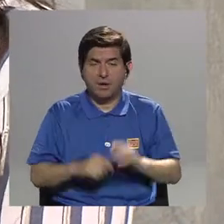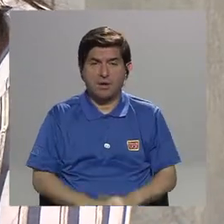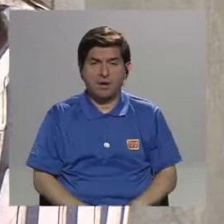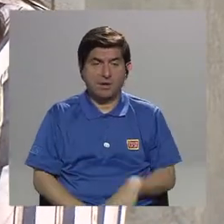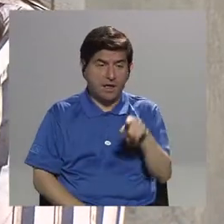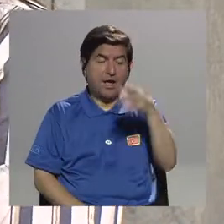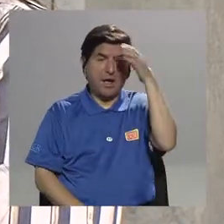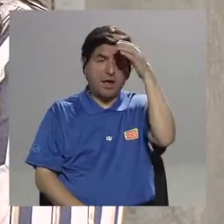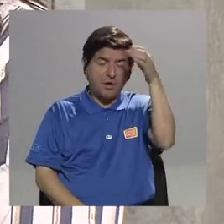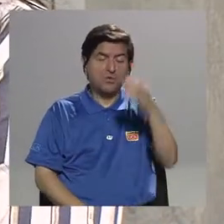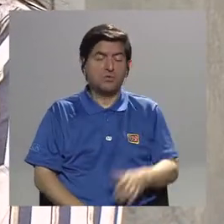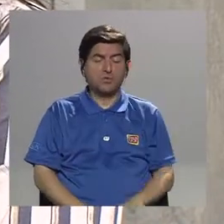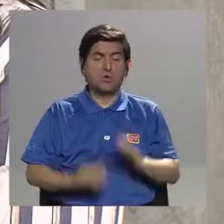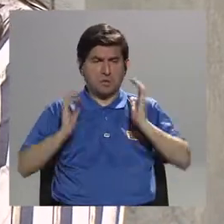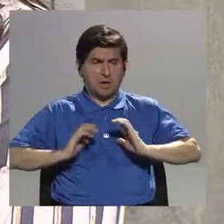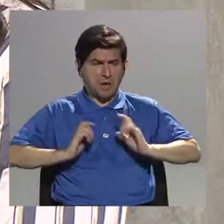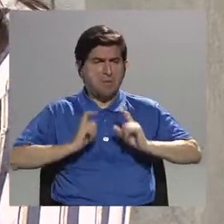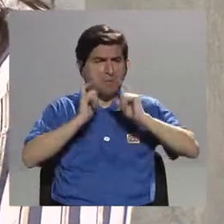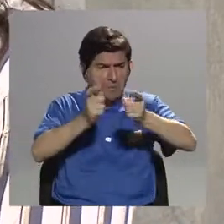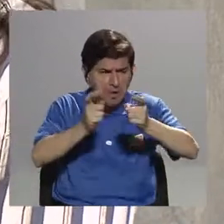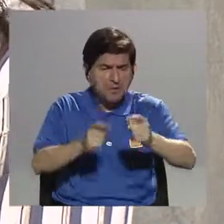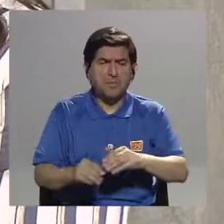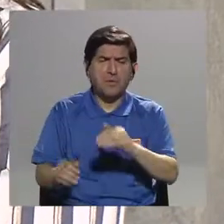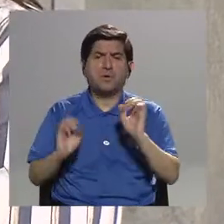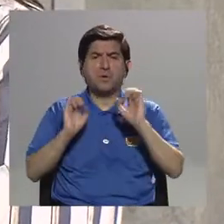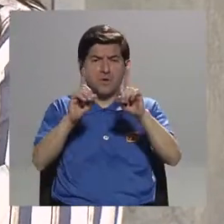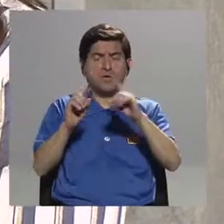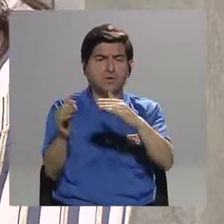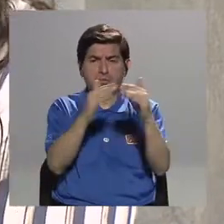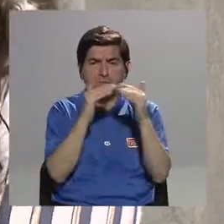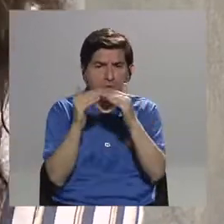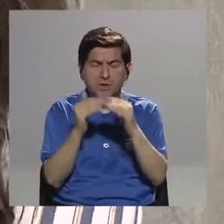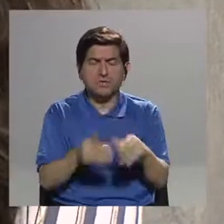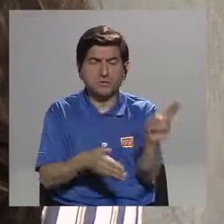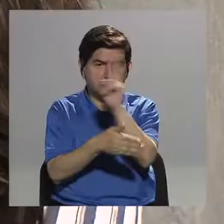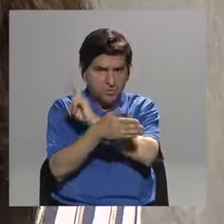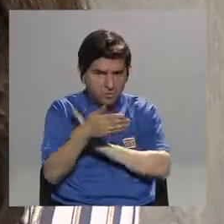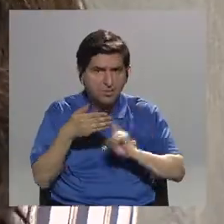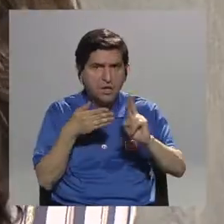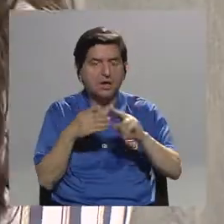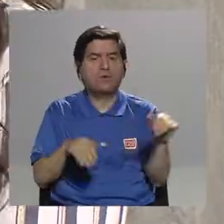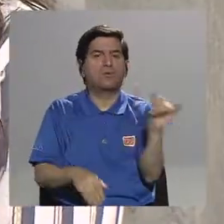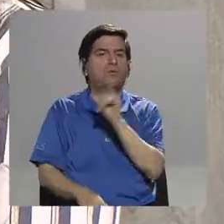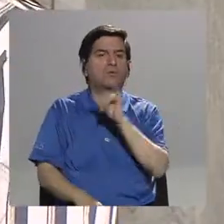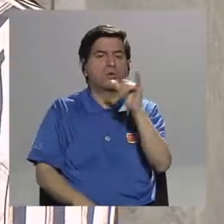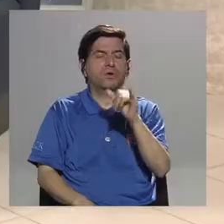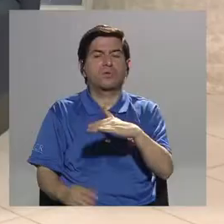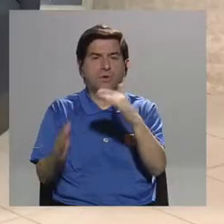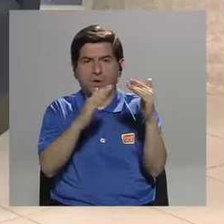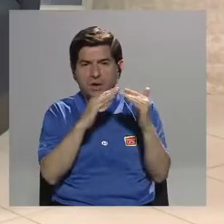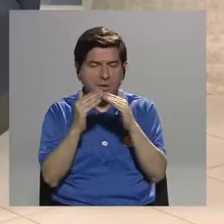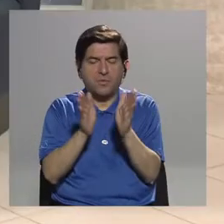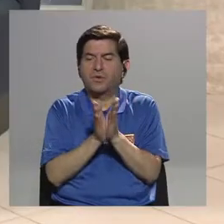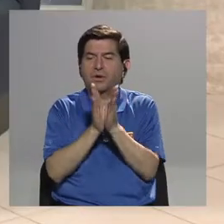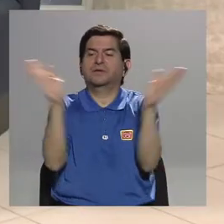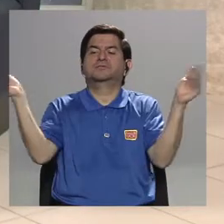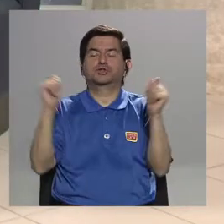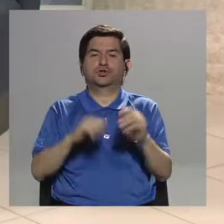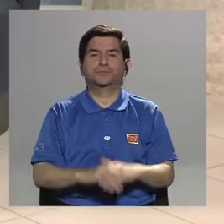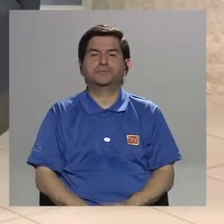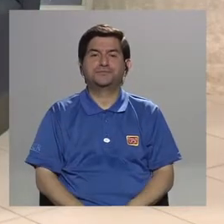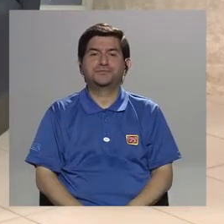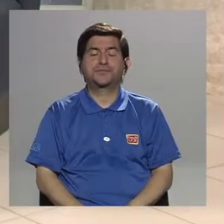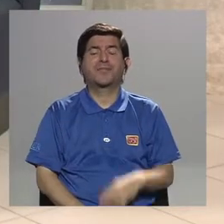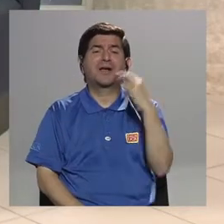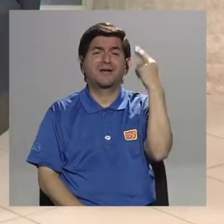poder crear esta cultura de donación de cuerpos y educar a la población. Tanto a la población universitaria como a la población en general,